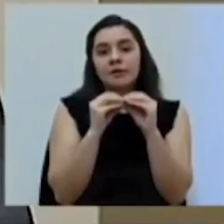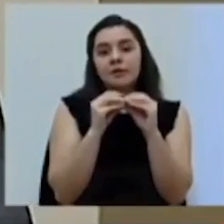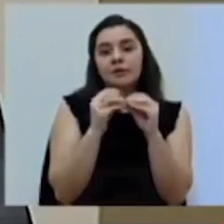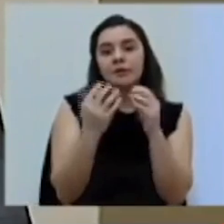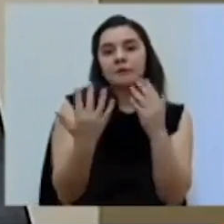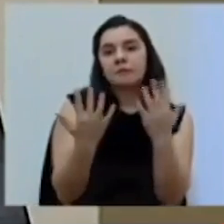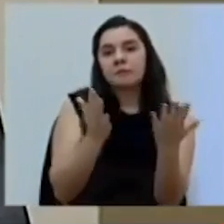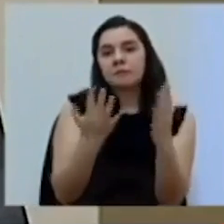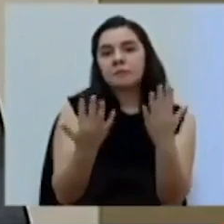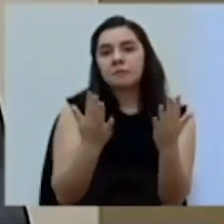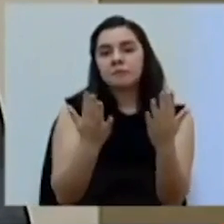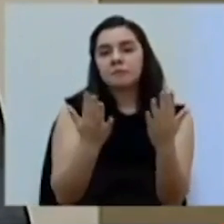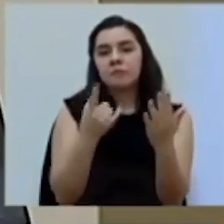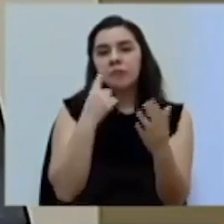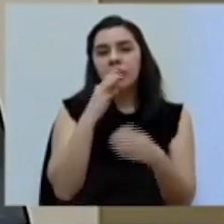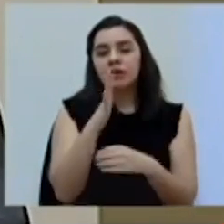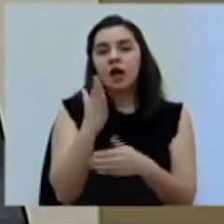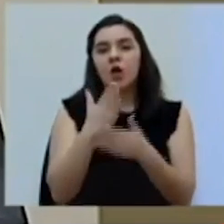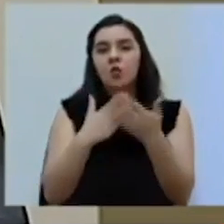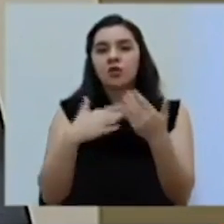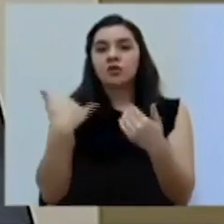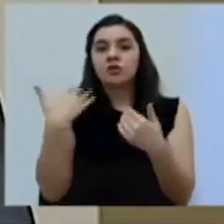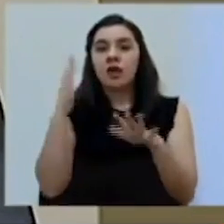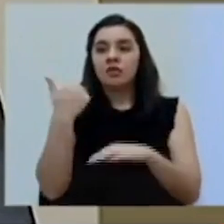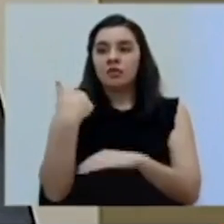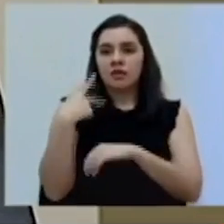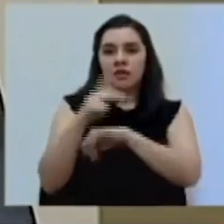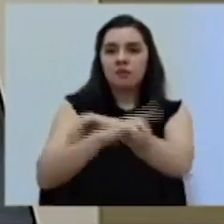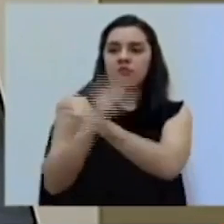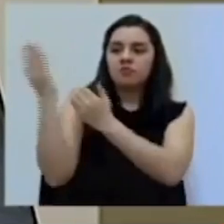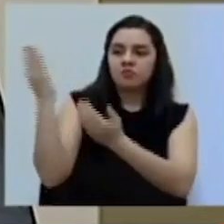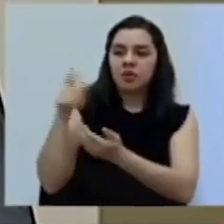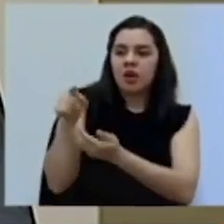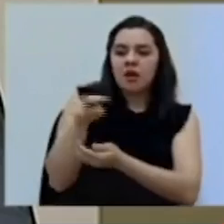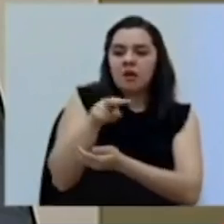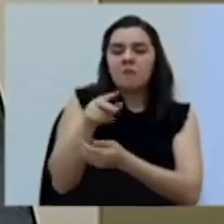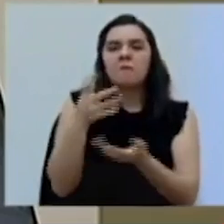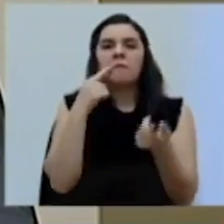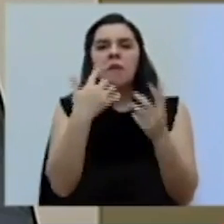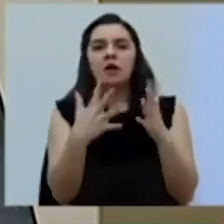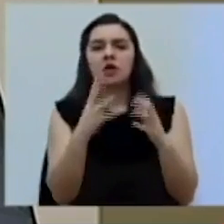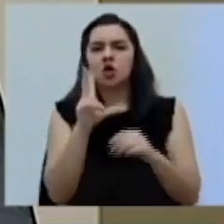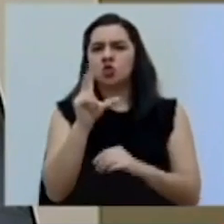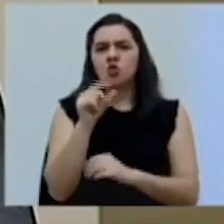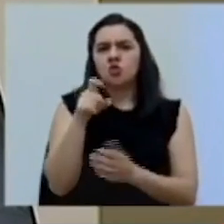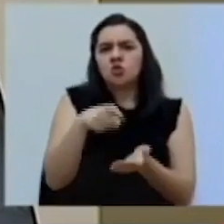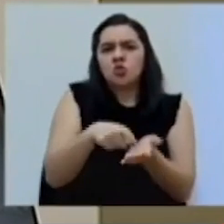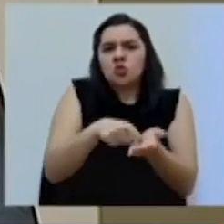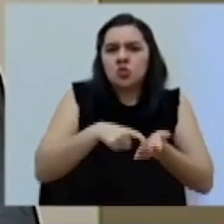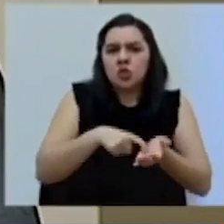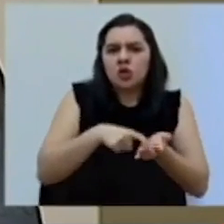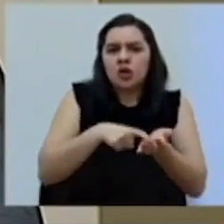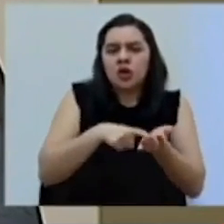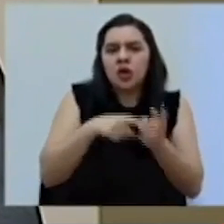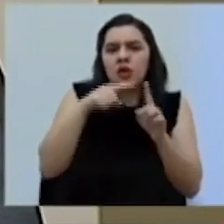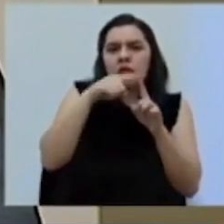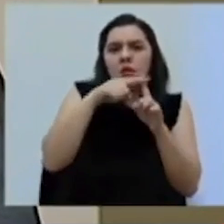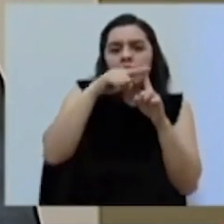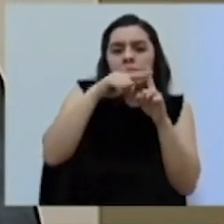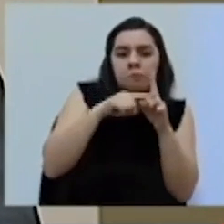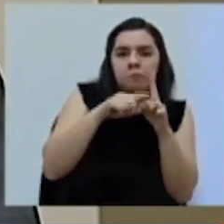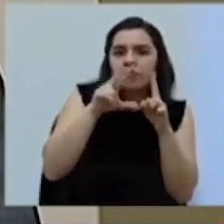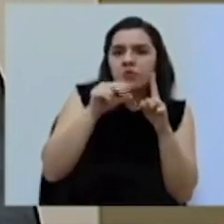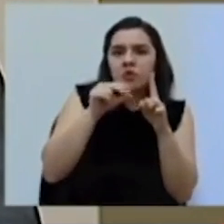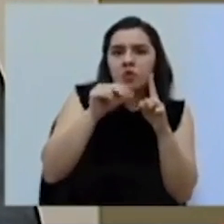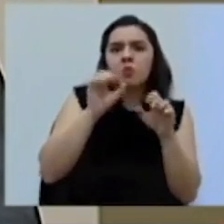más bien a otras que ya recibe el país. Entonces, no requiere unas condiciones de baja temperatura, sino que